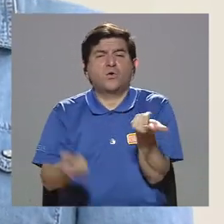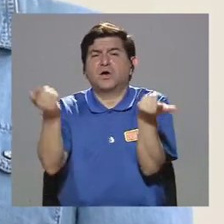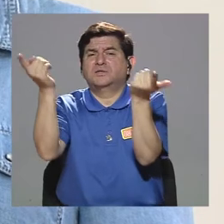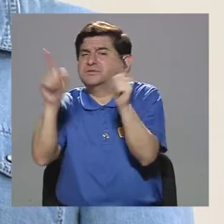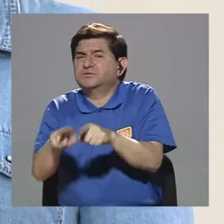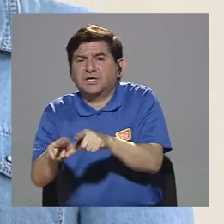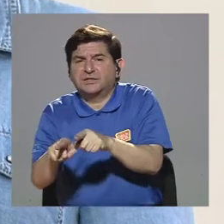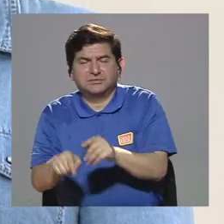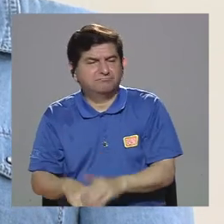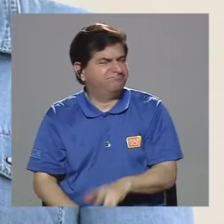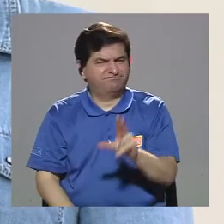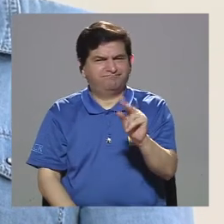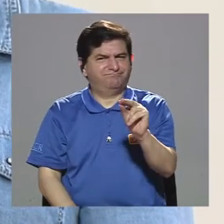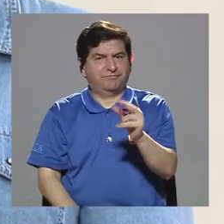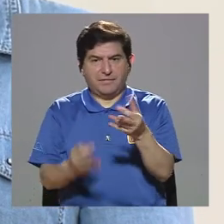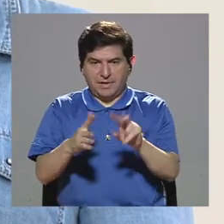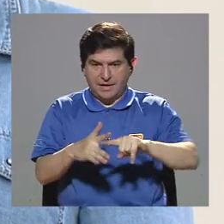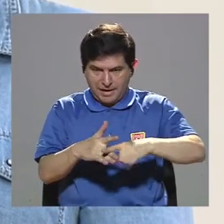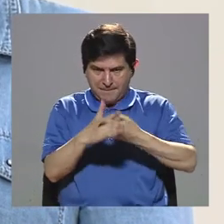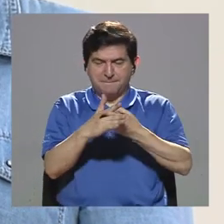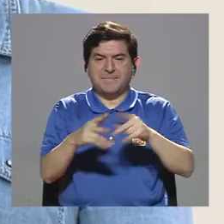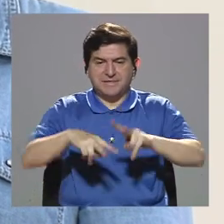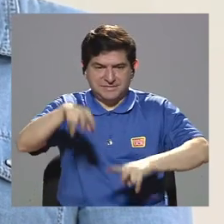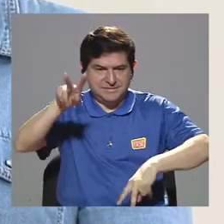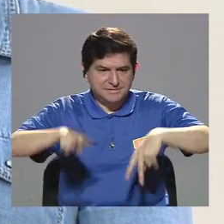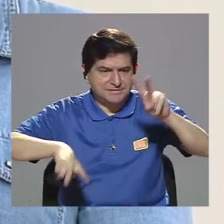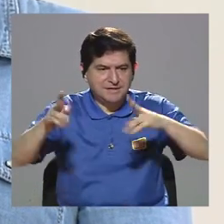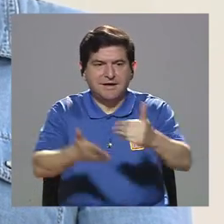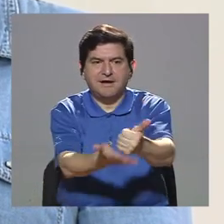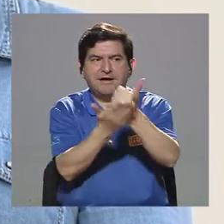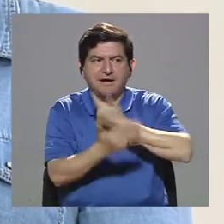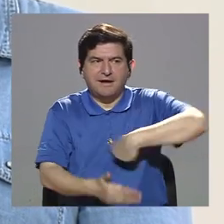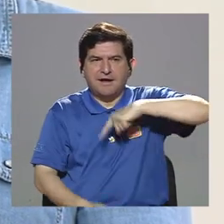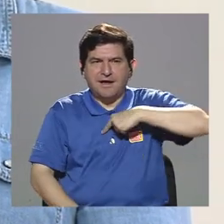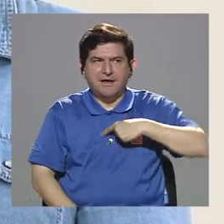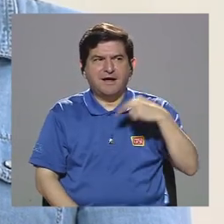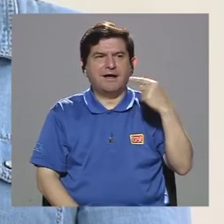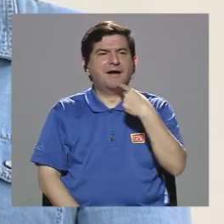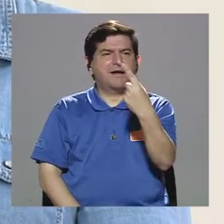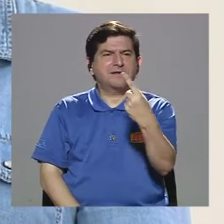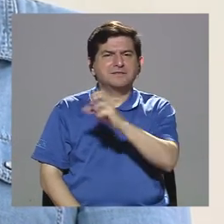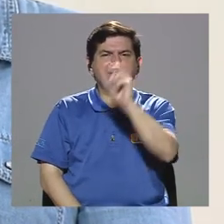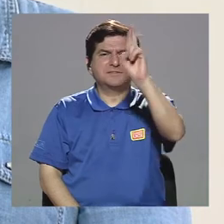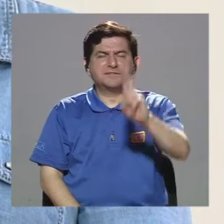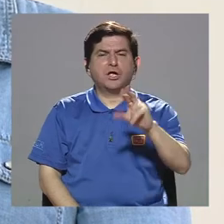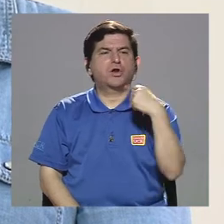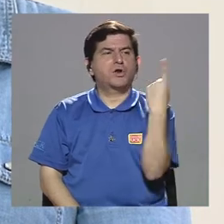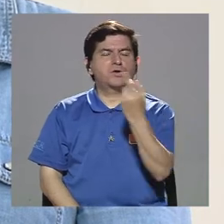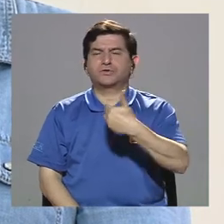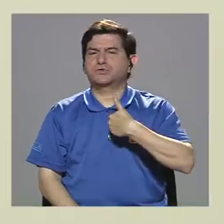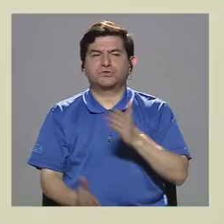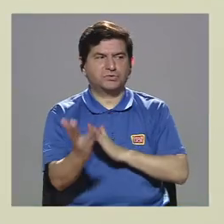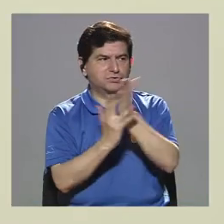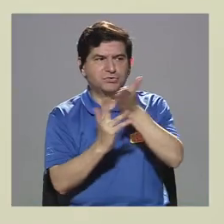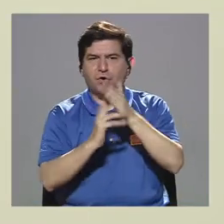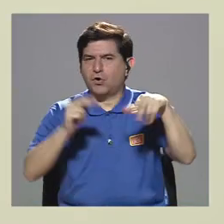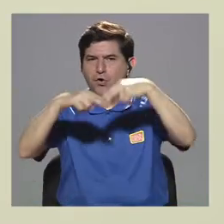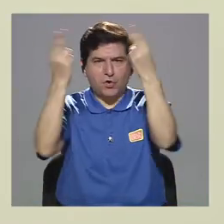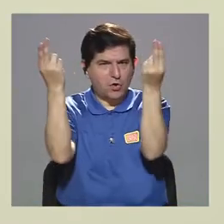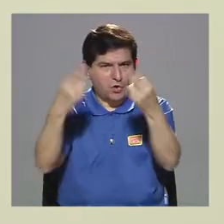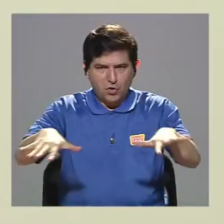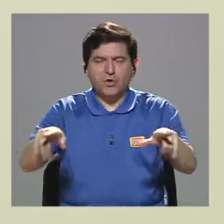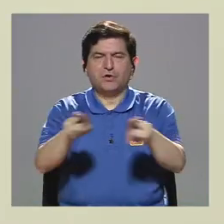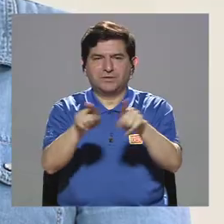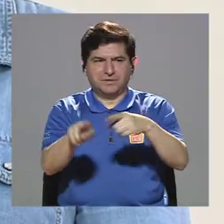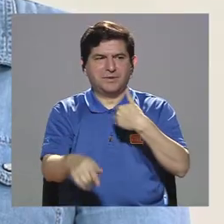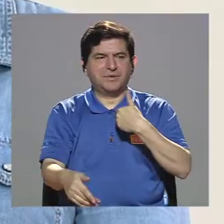lo importante es empezar a buscar variables que nos ayuden a justificar que en Costa Rica no solo tenemos acceso a internet sino que